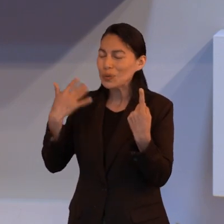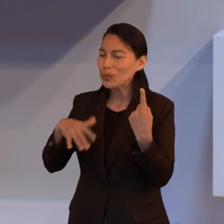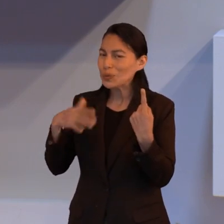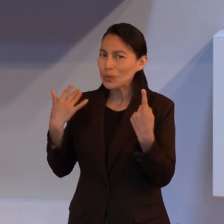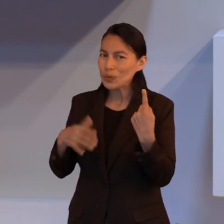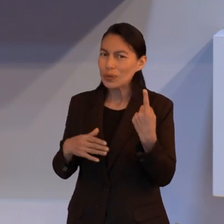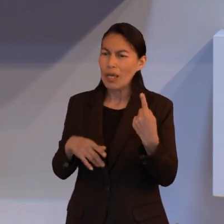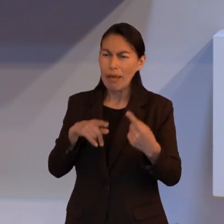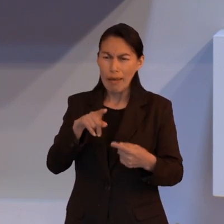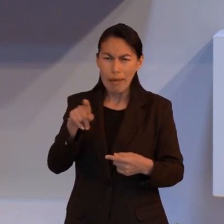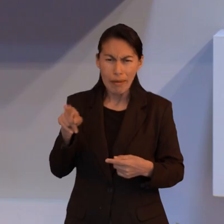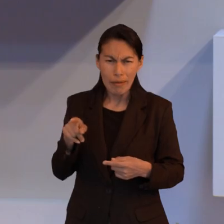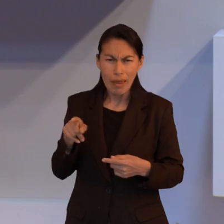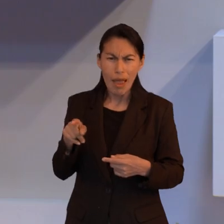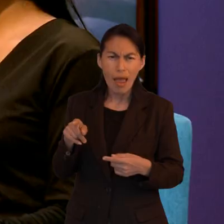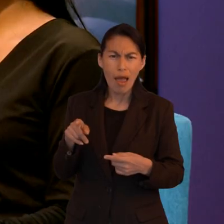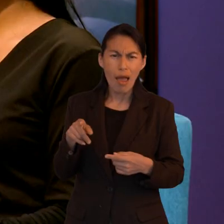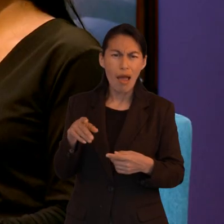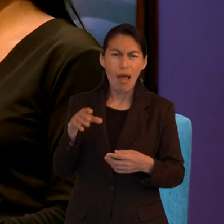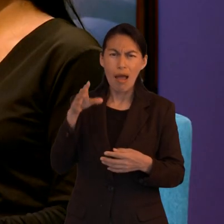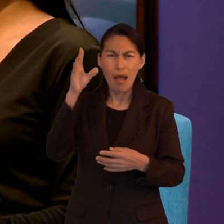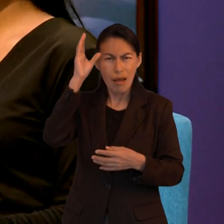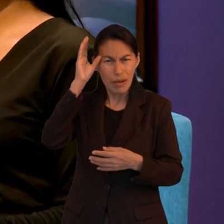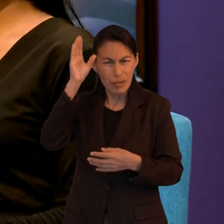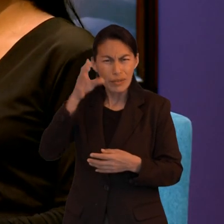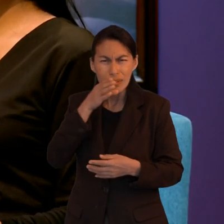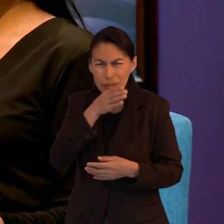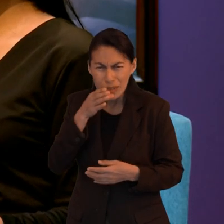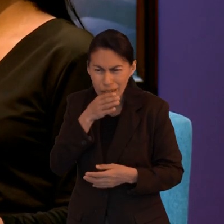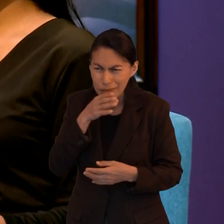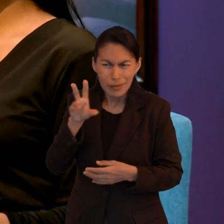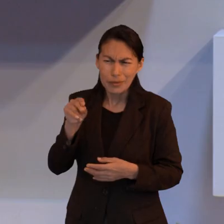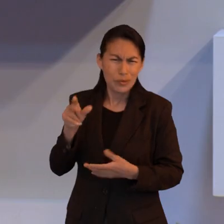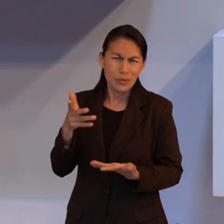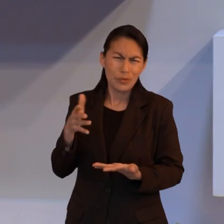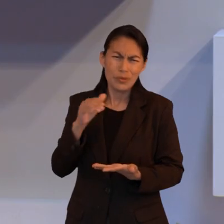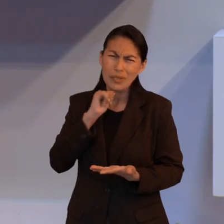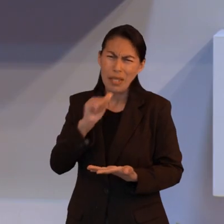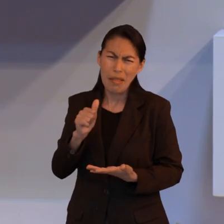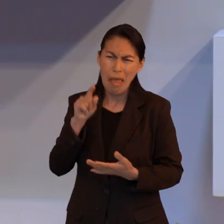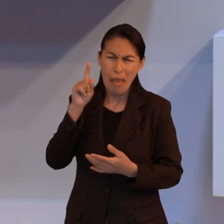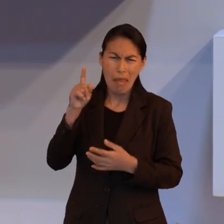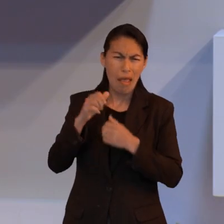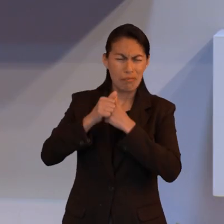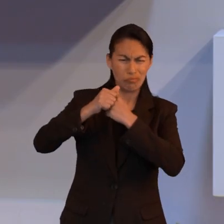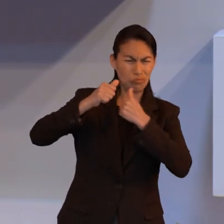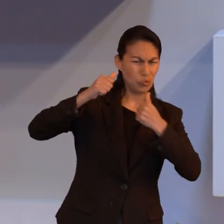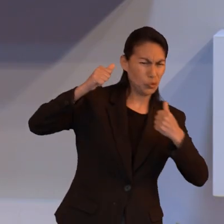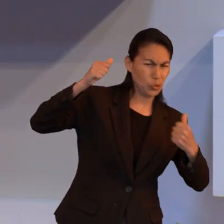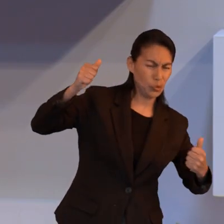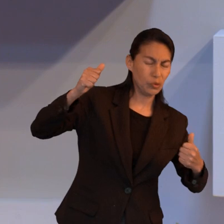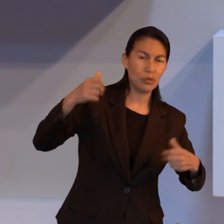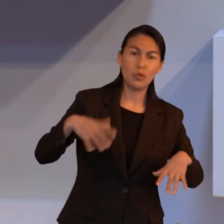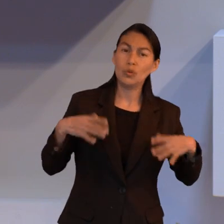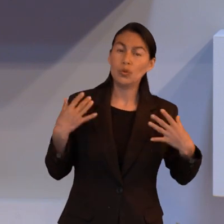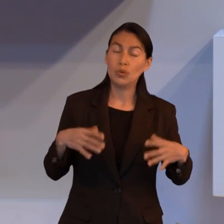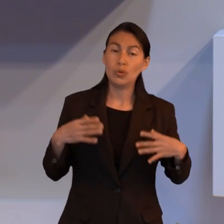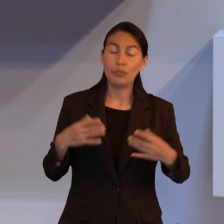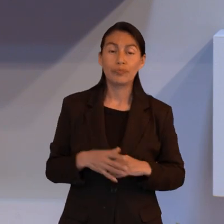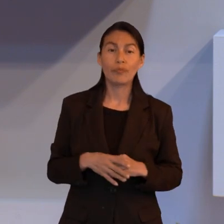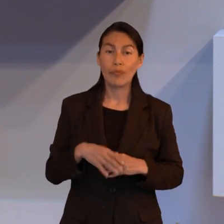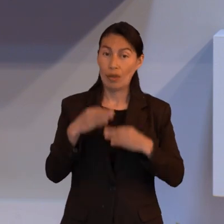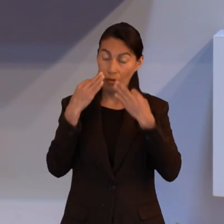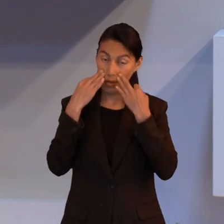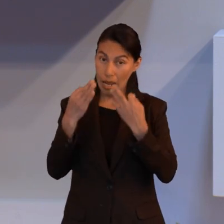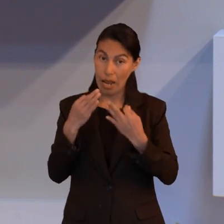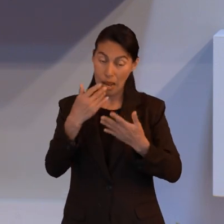mujer y como decía Frania pues que era de un pueblo pagano y a lo que se dedicaba es como que bueno ¿quién esperaba encontrarse